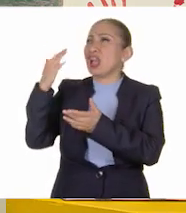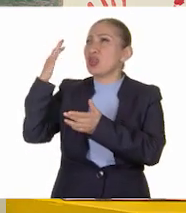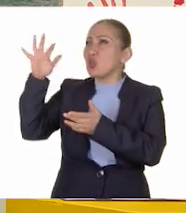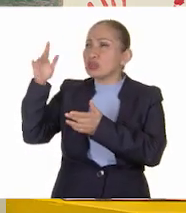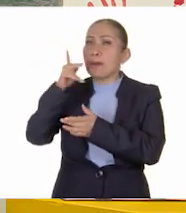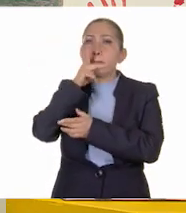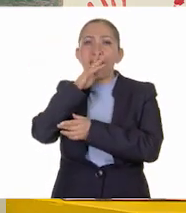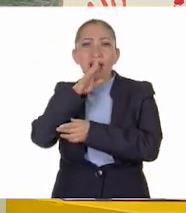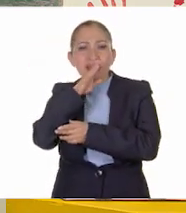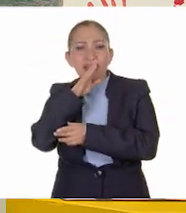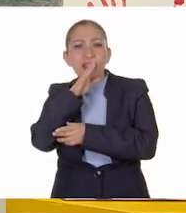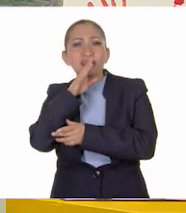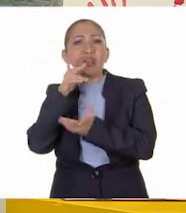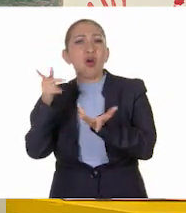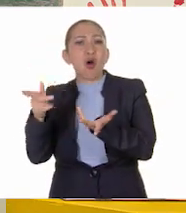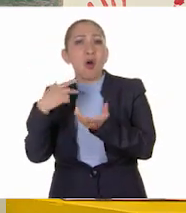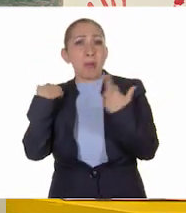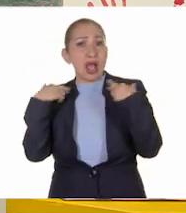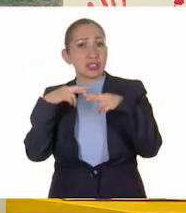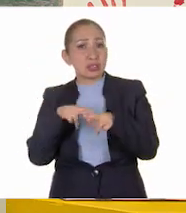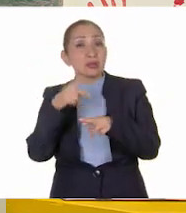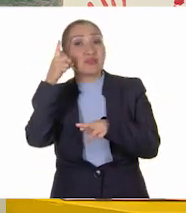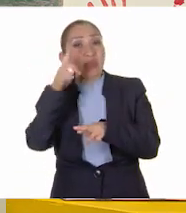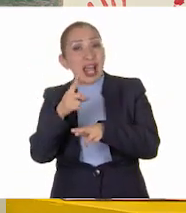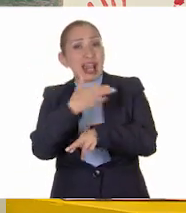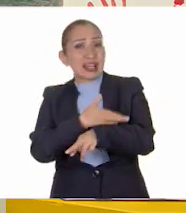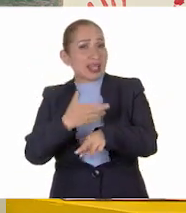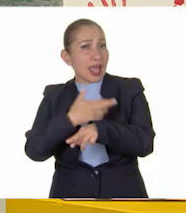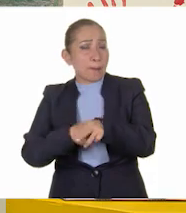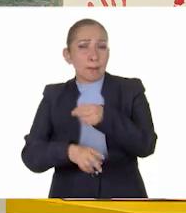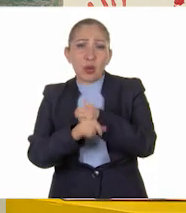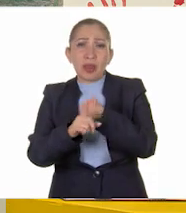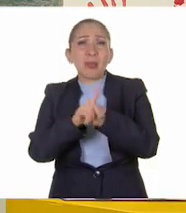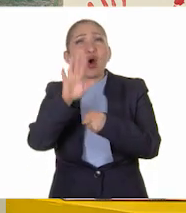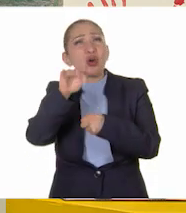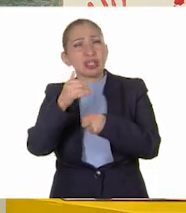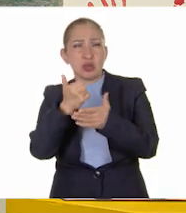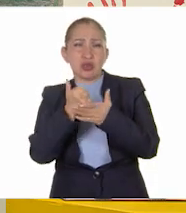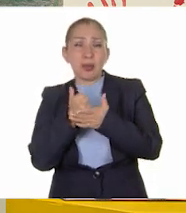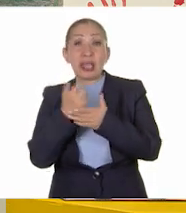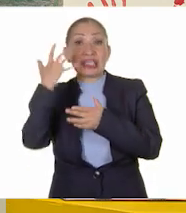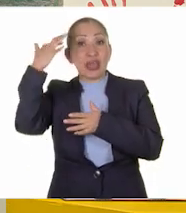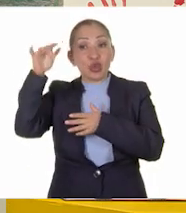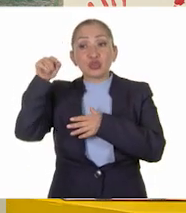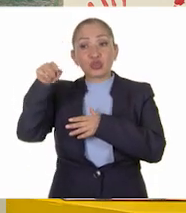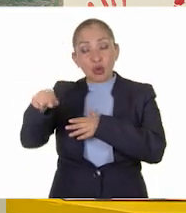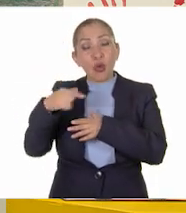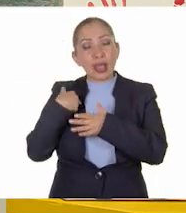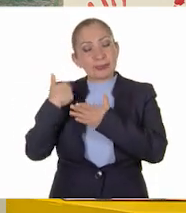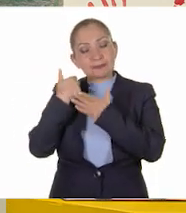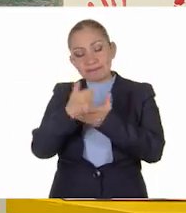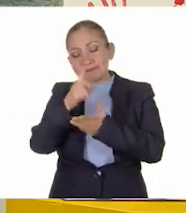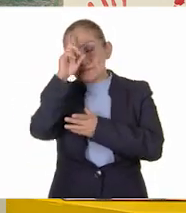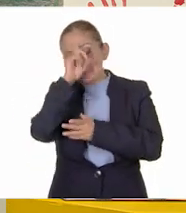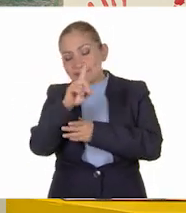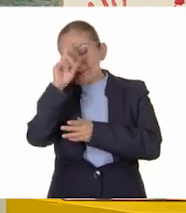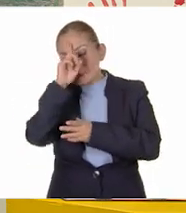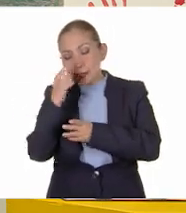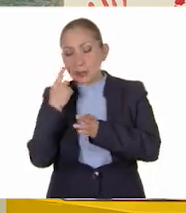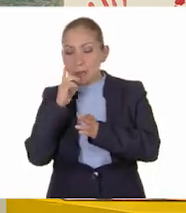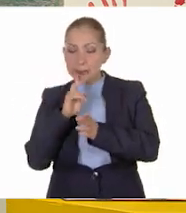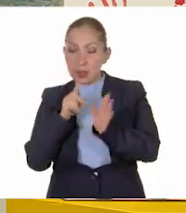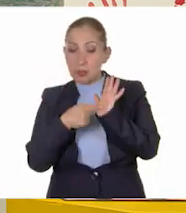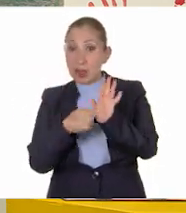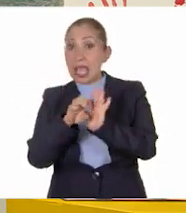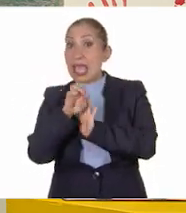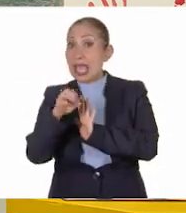en sus papás, en sus mamás y en docentes para resolver sus conflictos. Y las personas adultas somos quienes debemos de demostrar